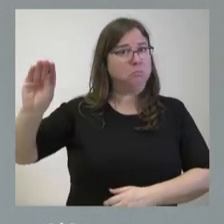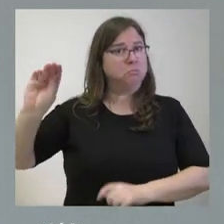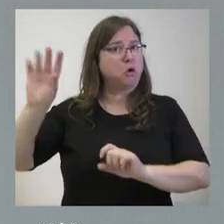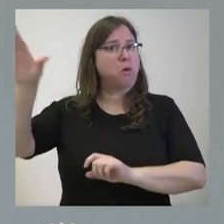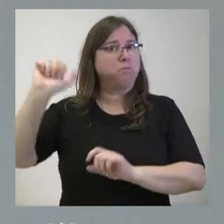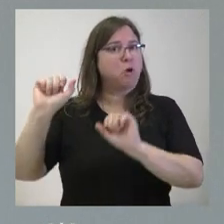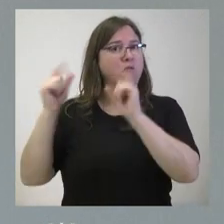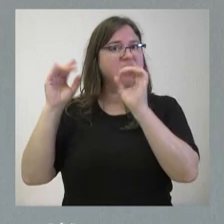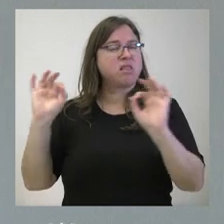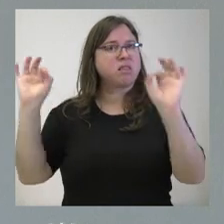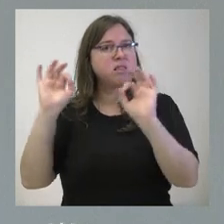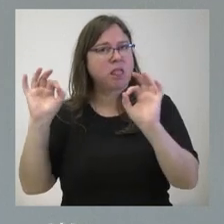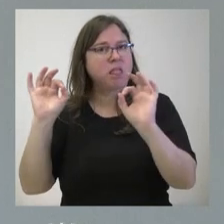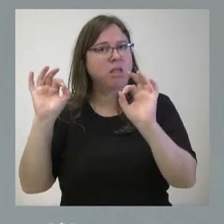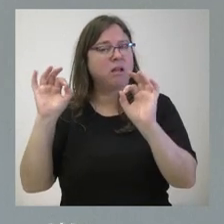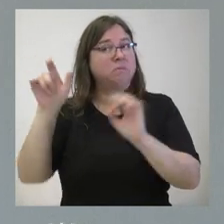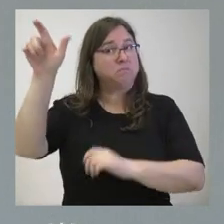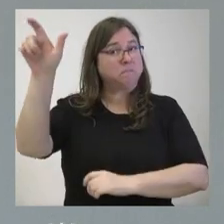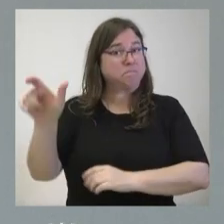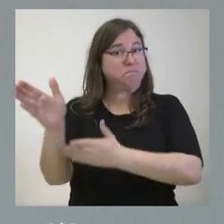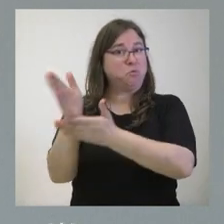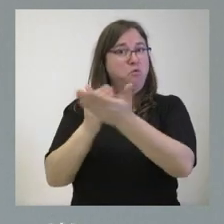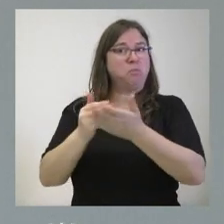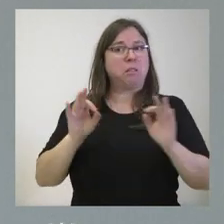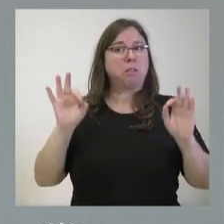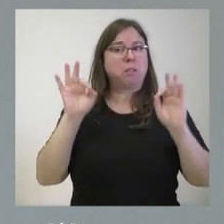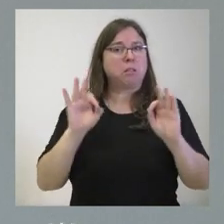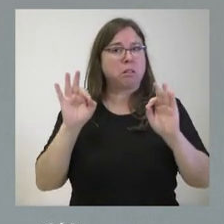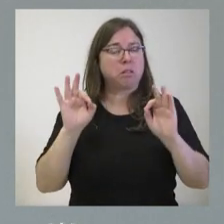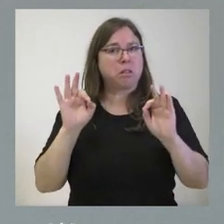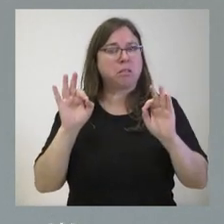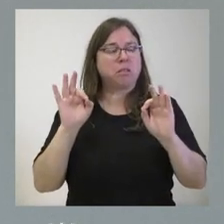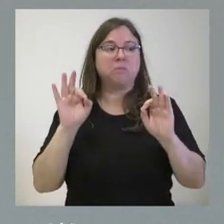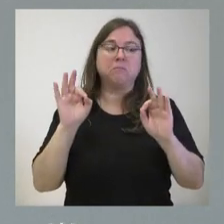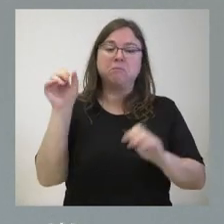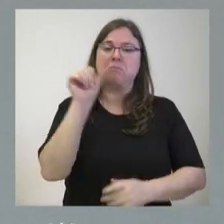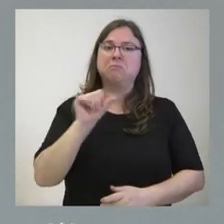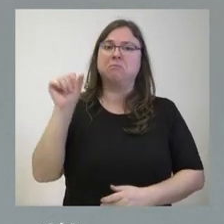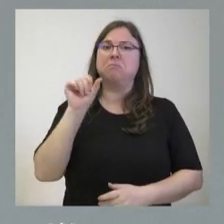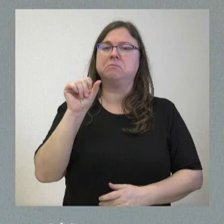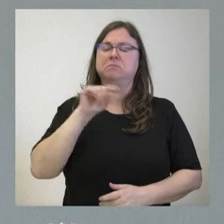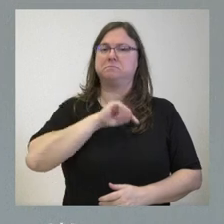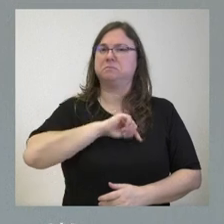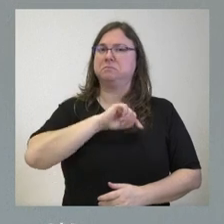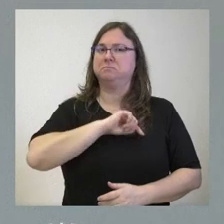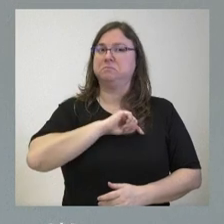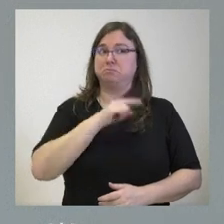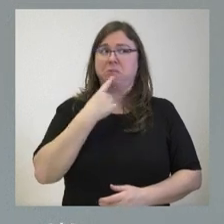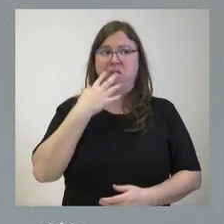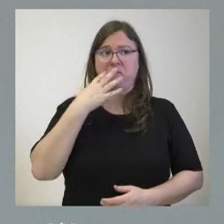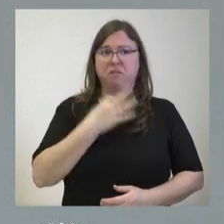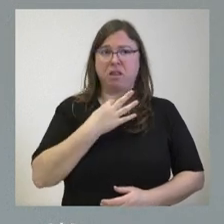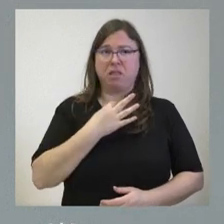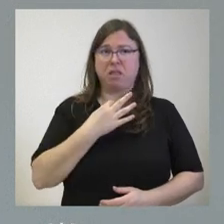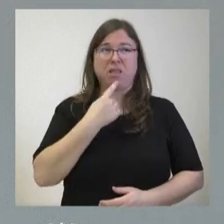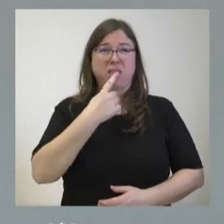sobre ese asunto hacia esa comunidad autónoma, pues esto dota de cierta veracidad esas palabras